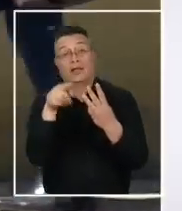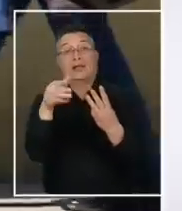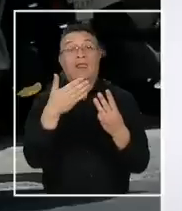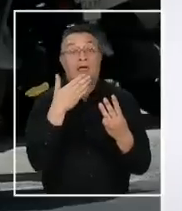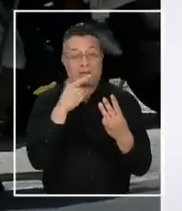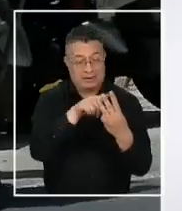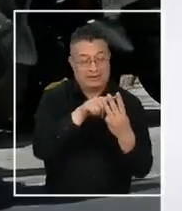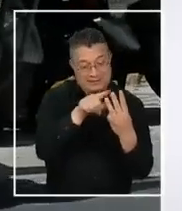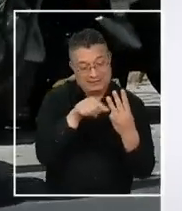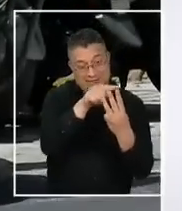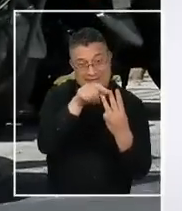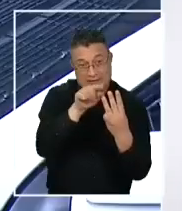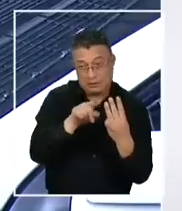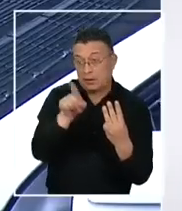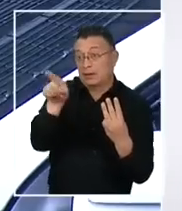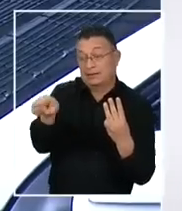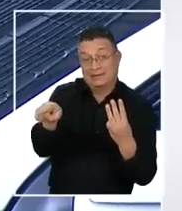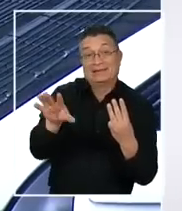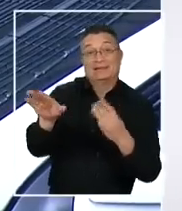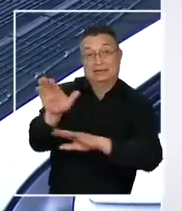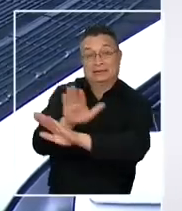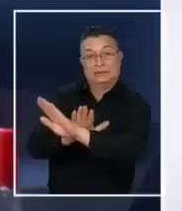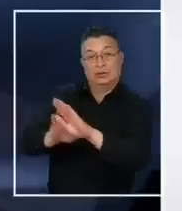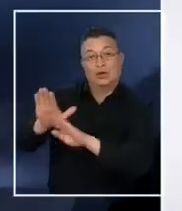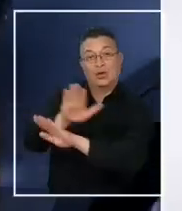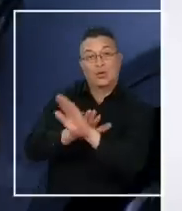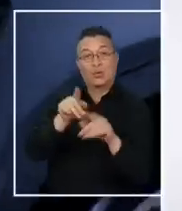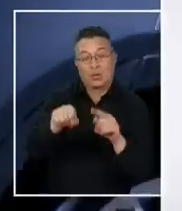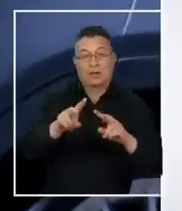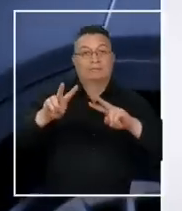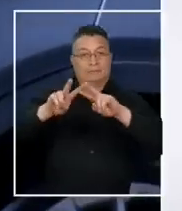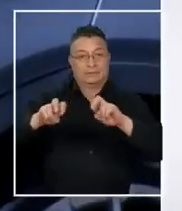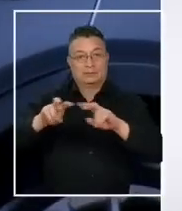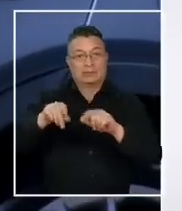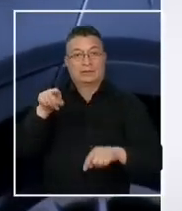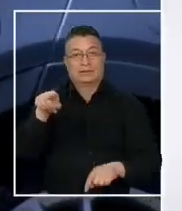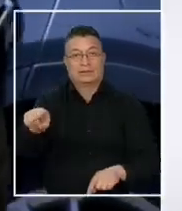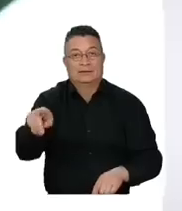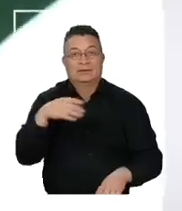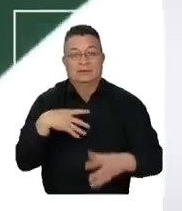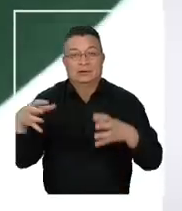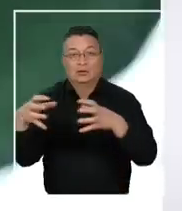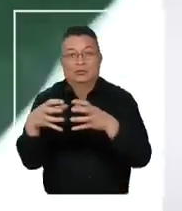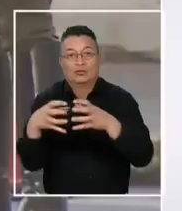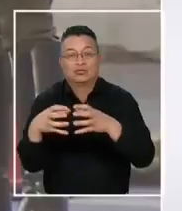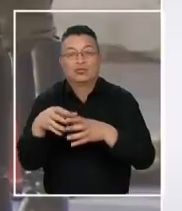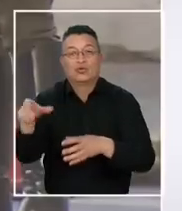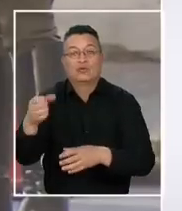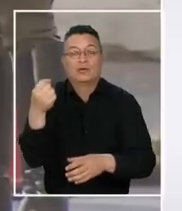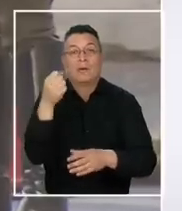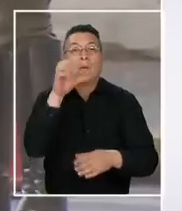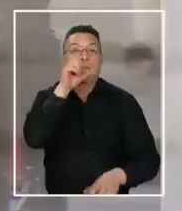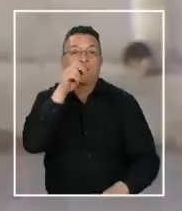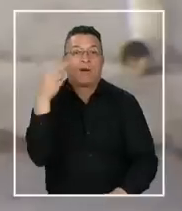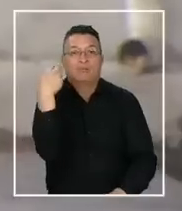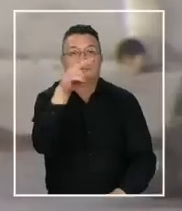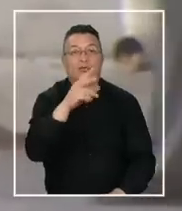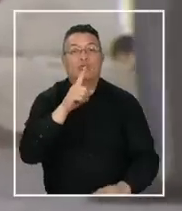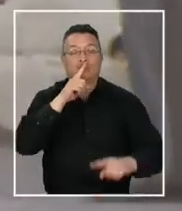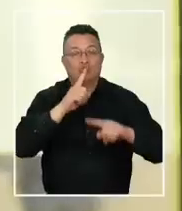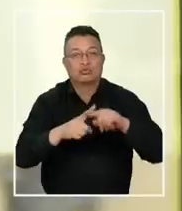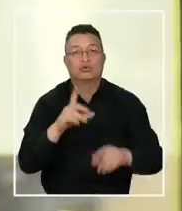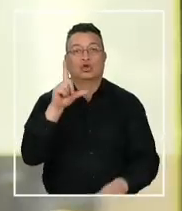le ofrecían a una persona que estaría siendo investigada por la banda Los Pulpos, esta banda peruana que está siendo